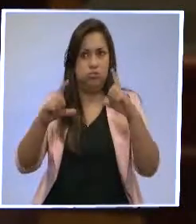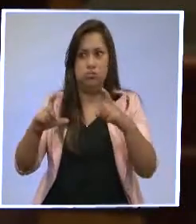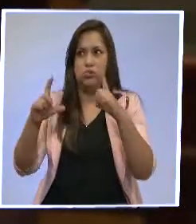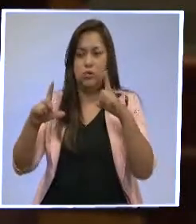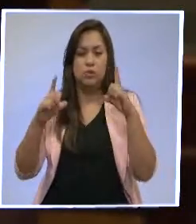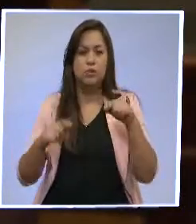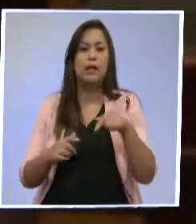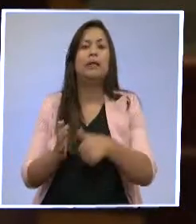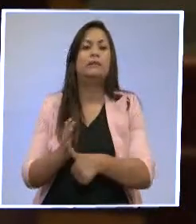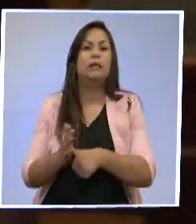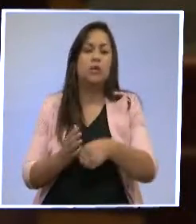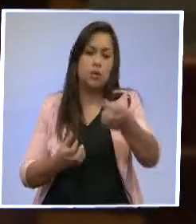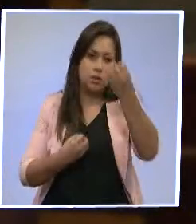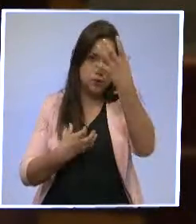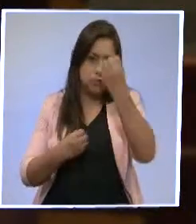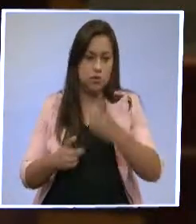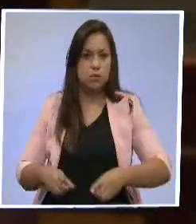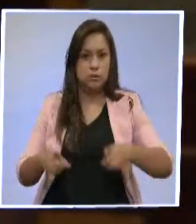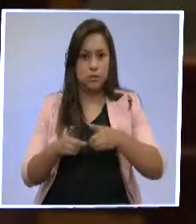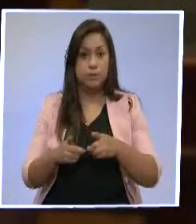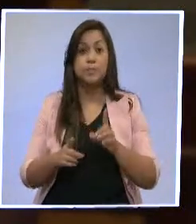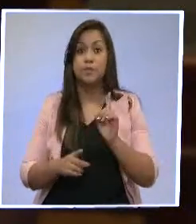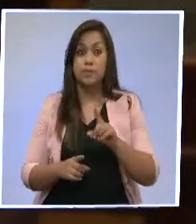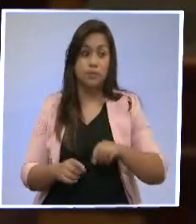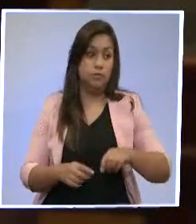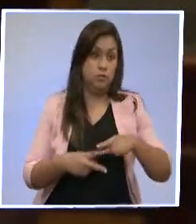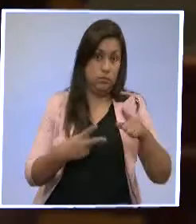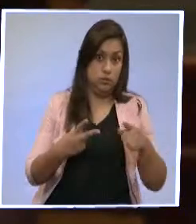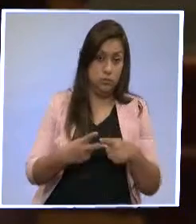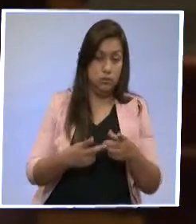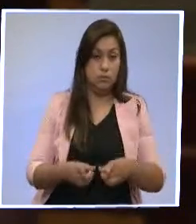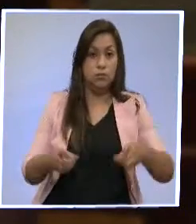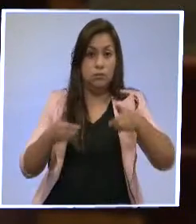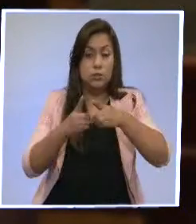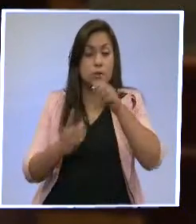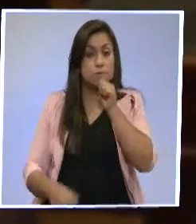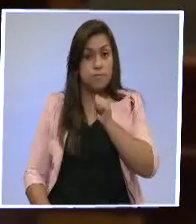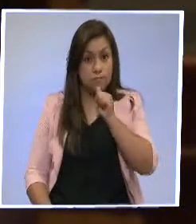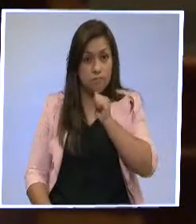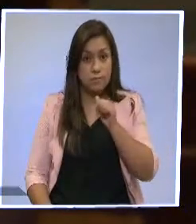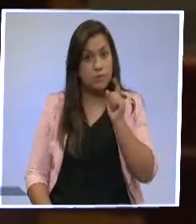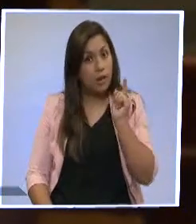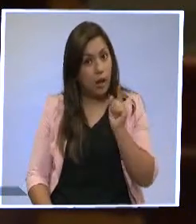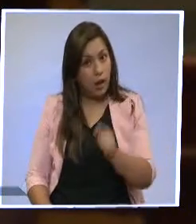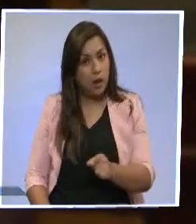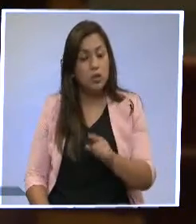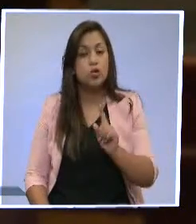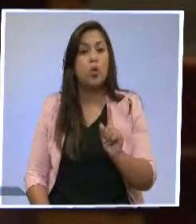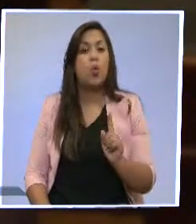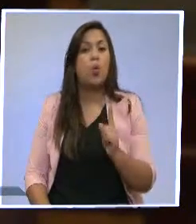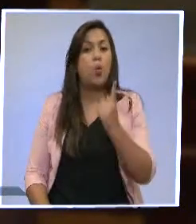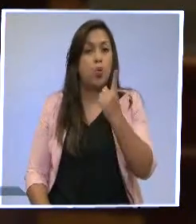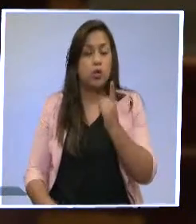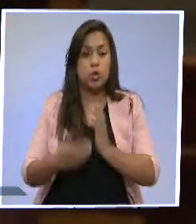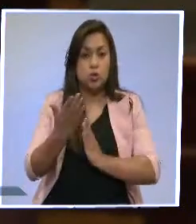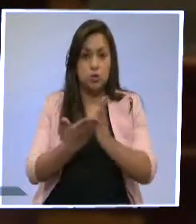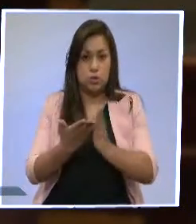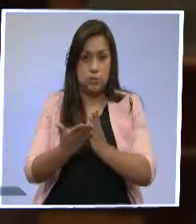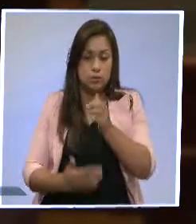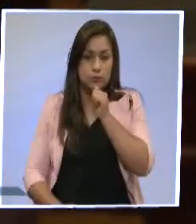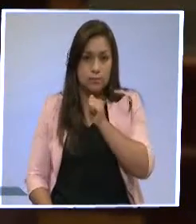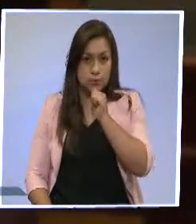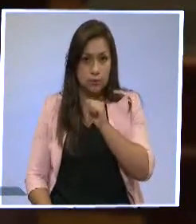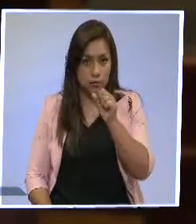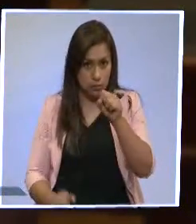hay otro, ¿no es cierto?, datos ocultos que solamente los va a manejar este Servicio Nacional de Gestión para que pueda ser.